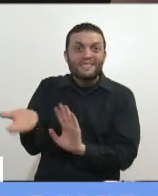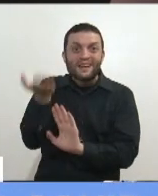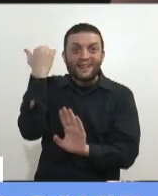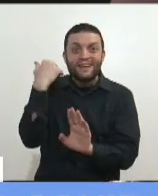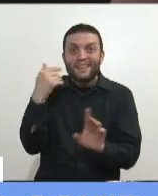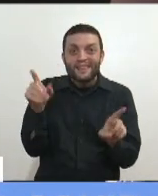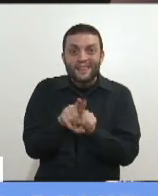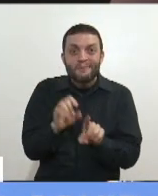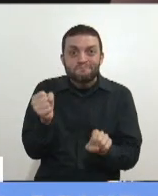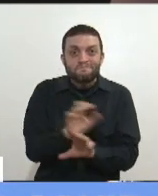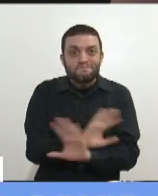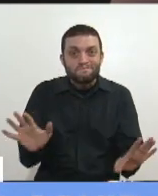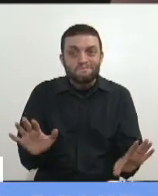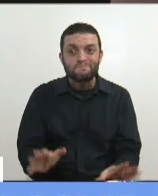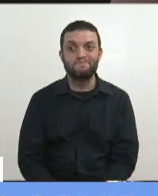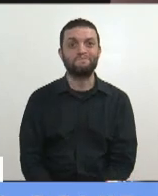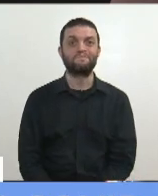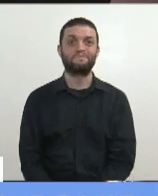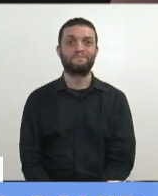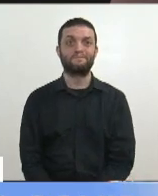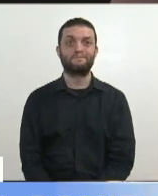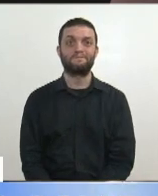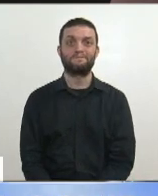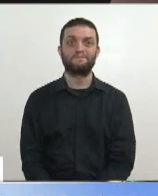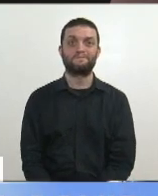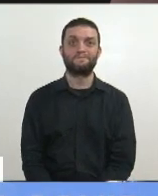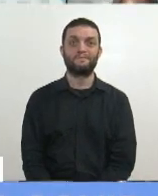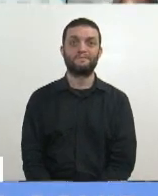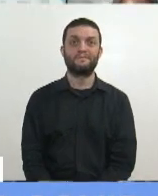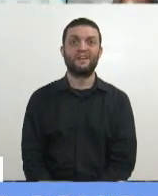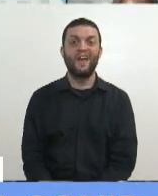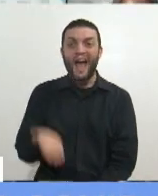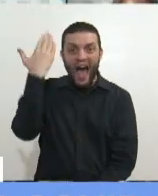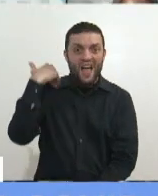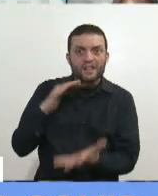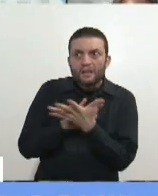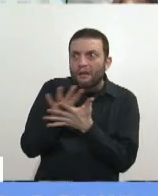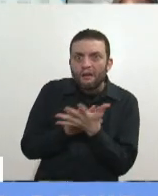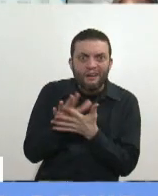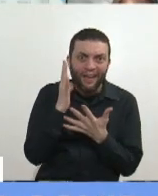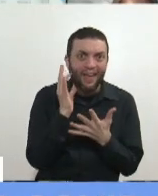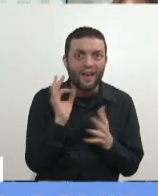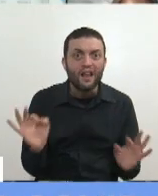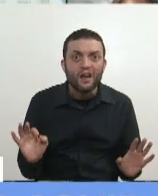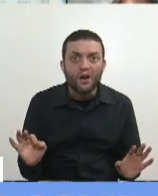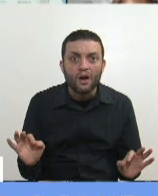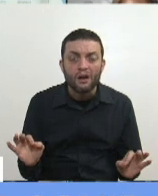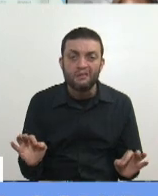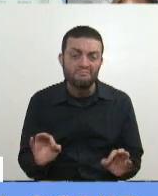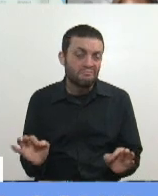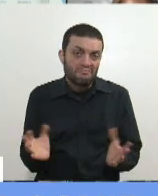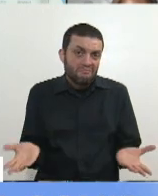Como si hubiera funcionado como una solución para algunos de problemas que tenemos.